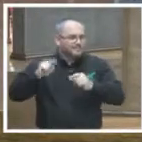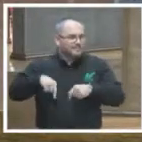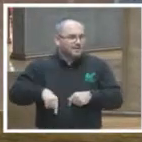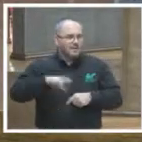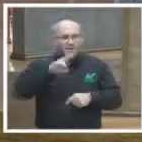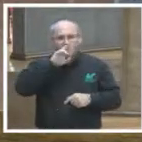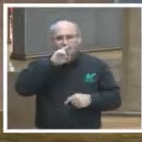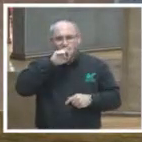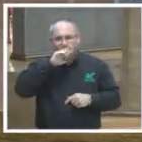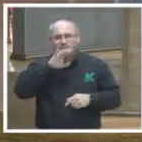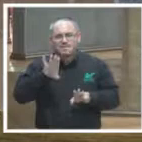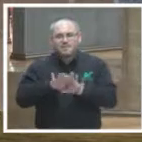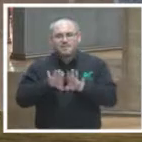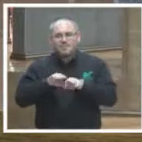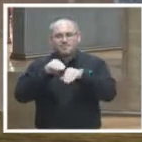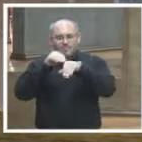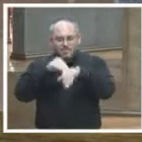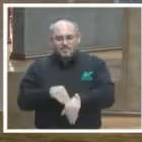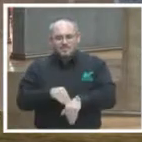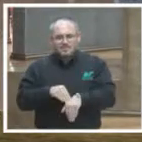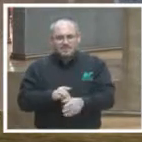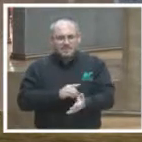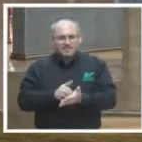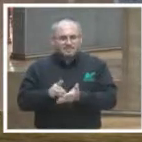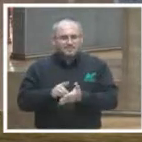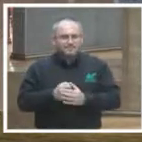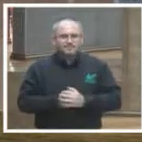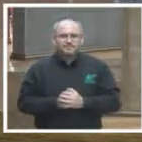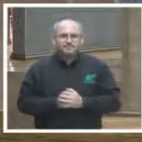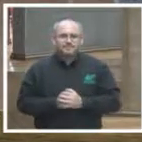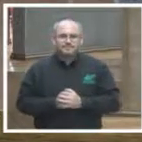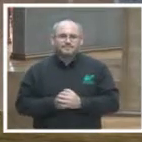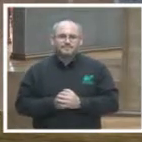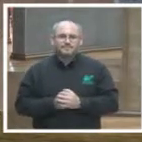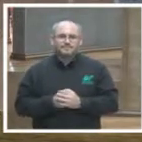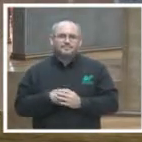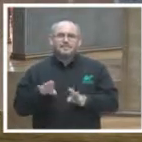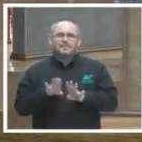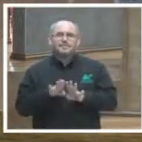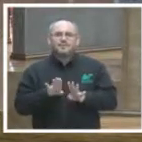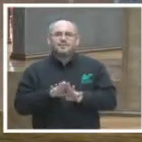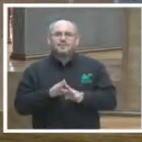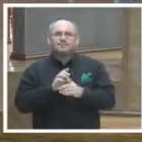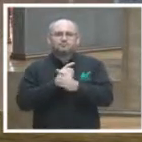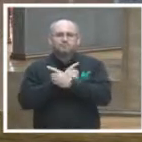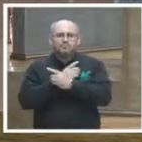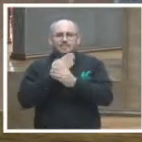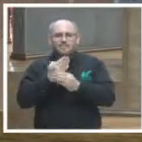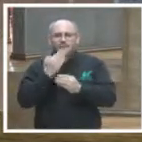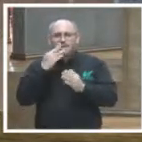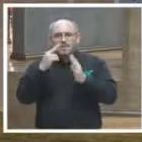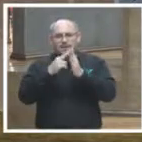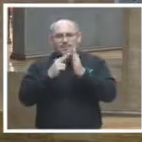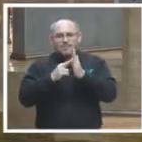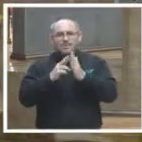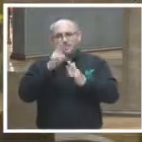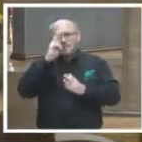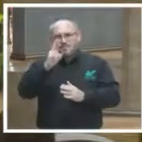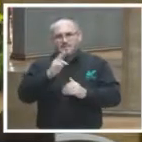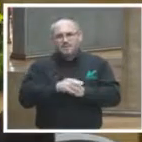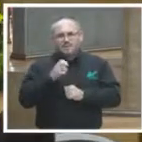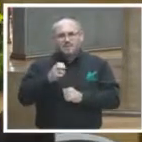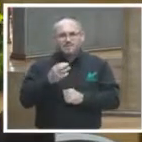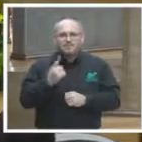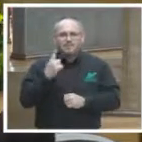la obediencia del derecho sobre el comportarse conforme a las reglas y esa es una variable